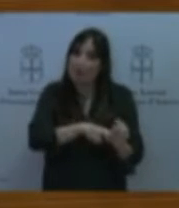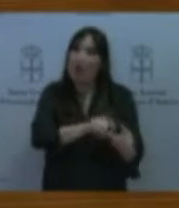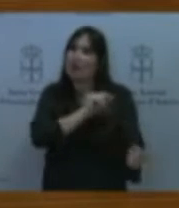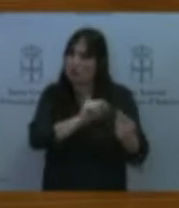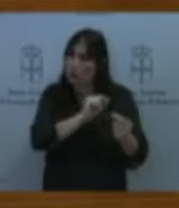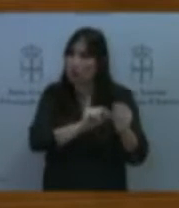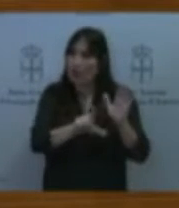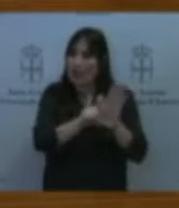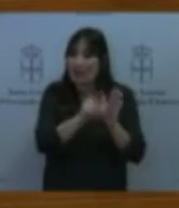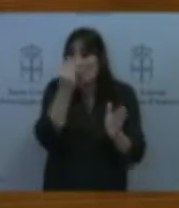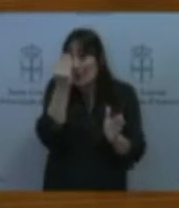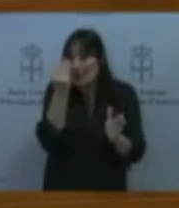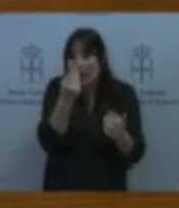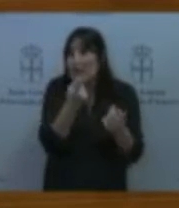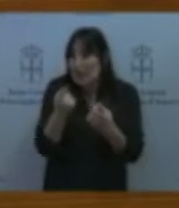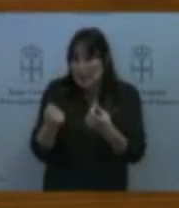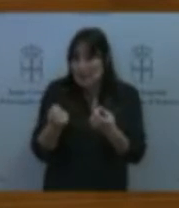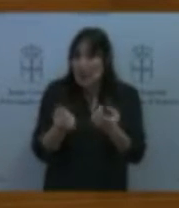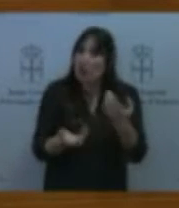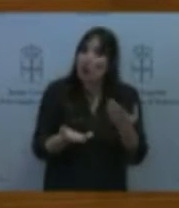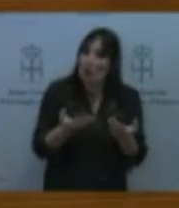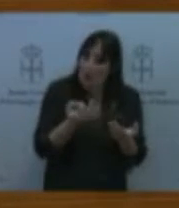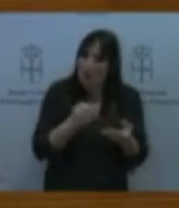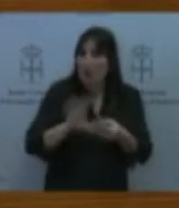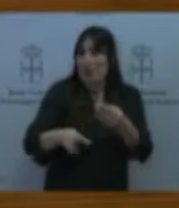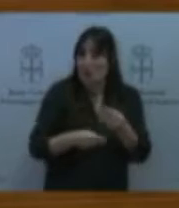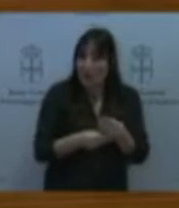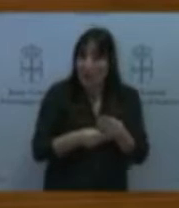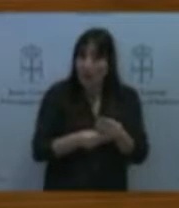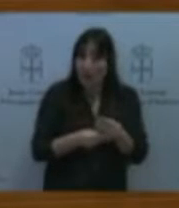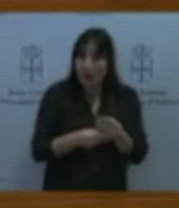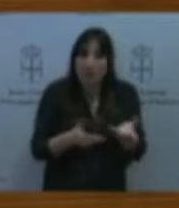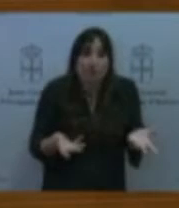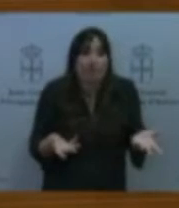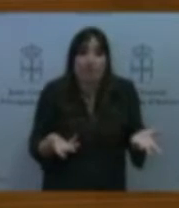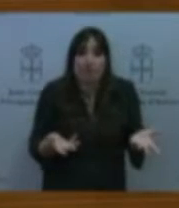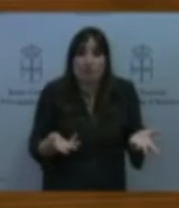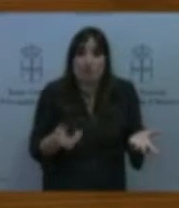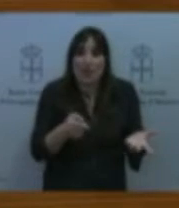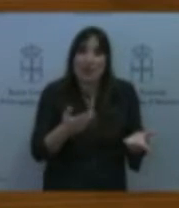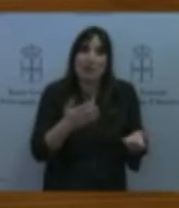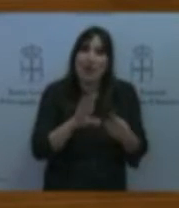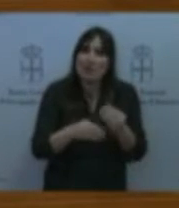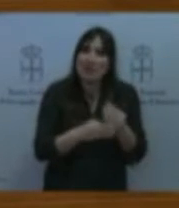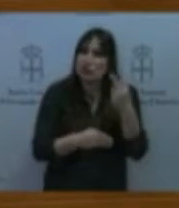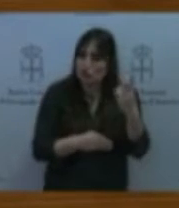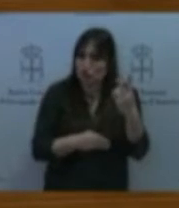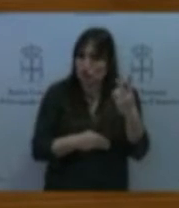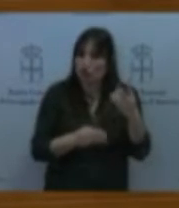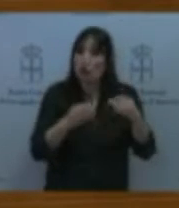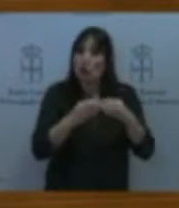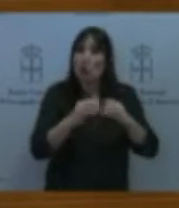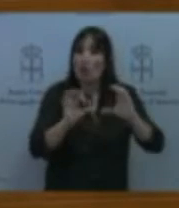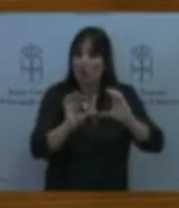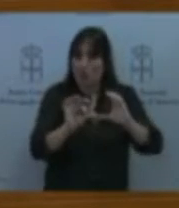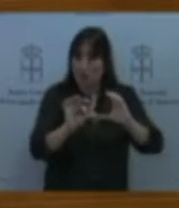incorporar una serie de enmiendas en este caso dos enmiendas del grupo Ciudadanos la primera